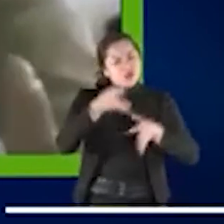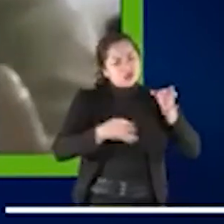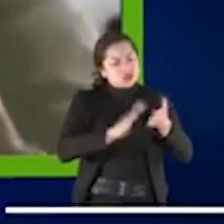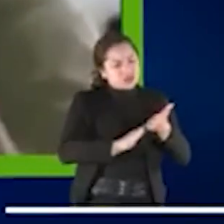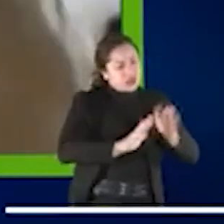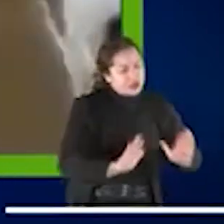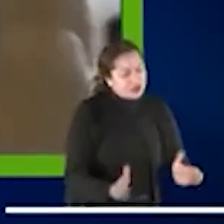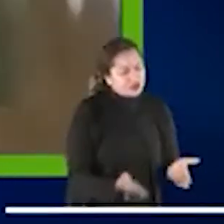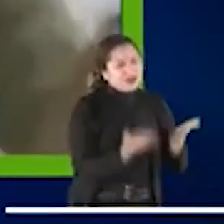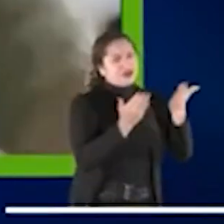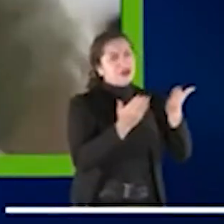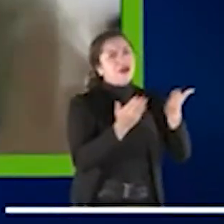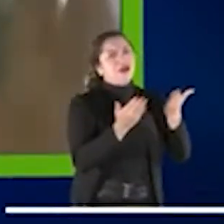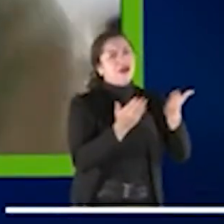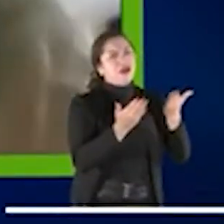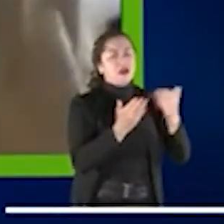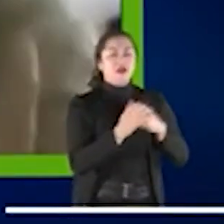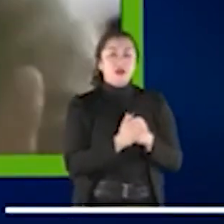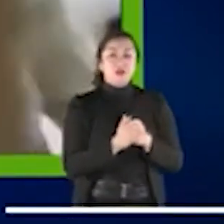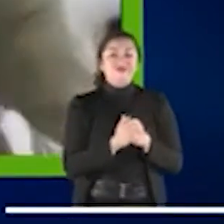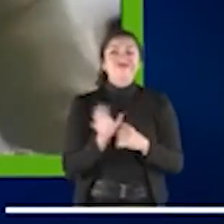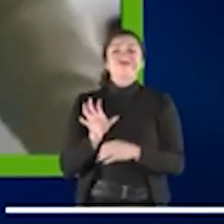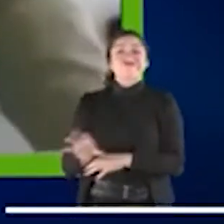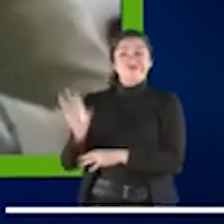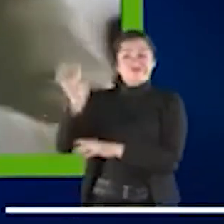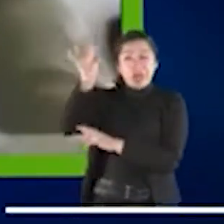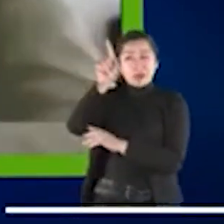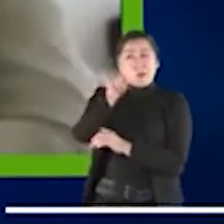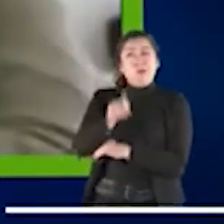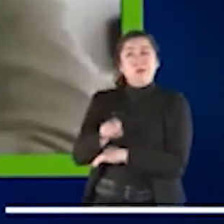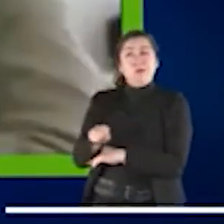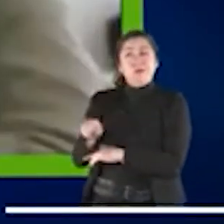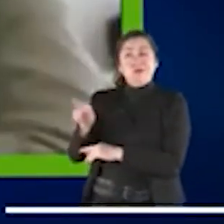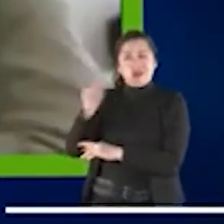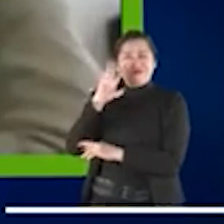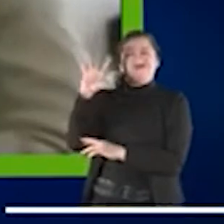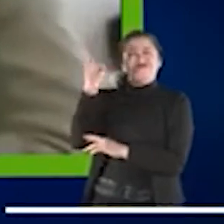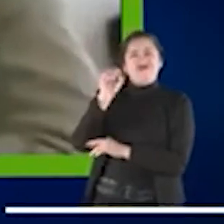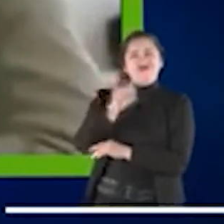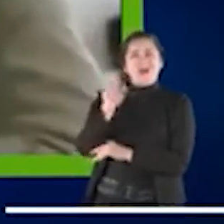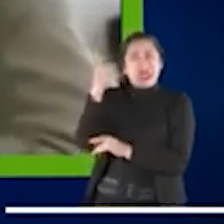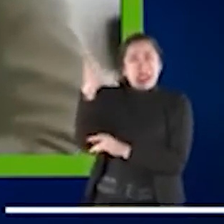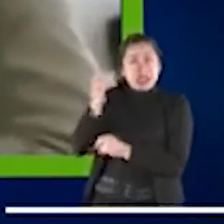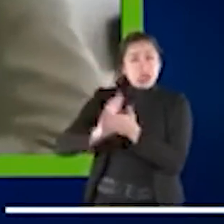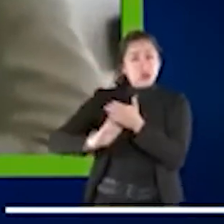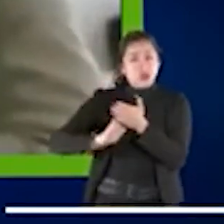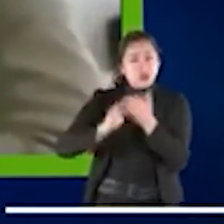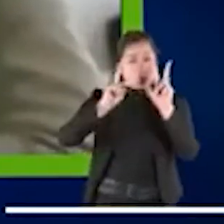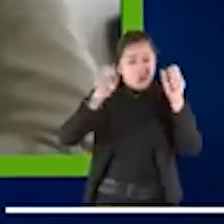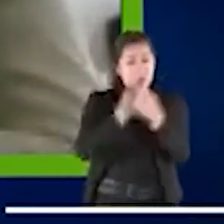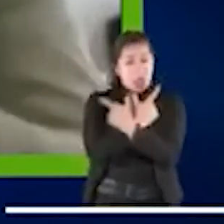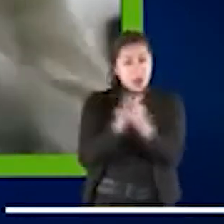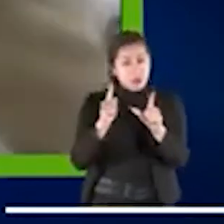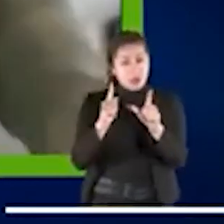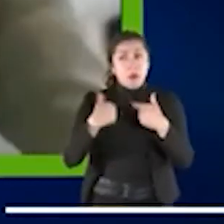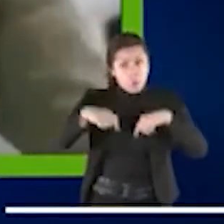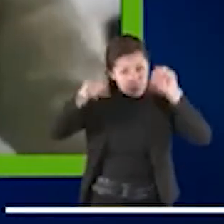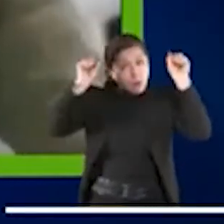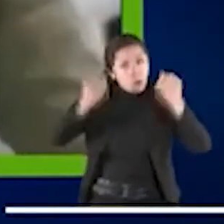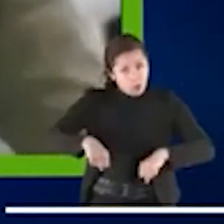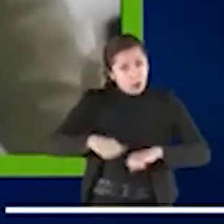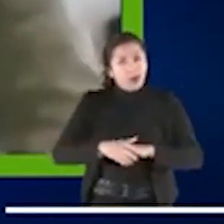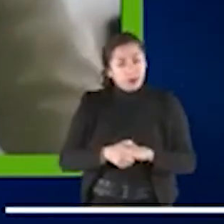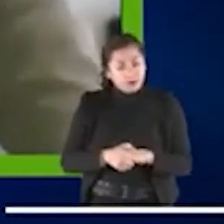Está demostrado que cuando los países, los estados, los sistemas quieren reducir la privación de libertad, es posible. Por lo tanto,